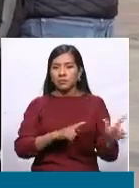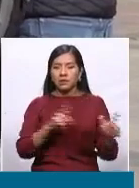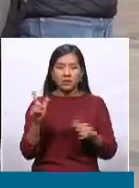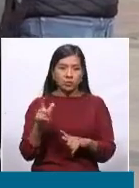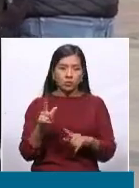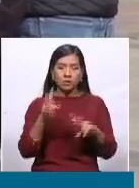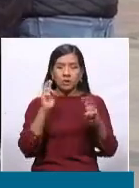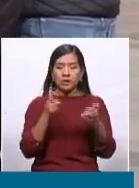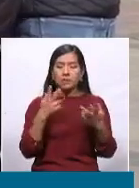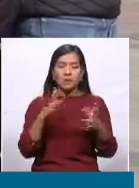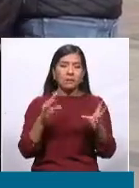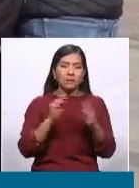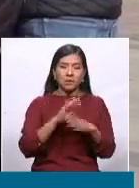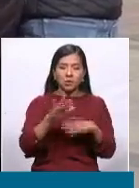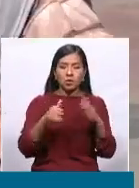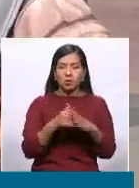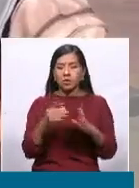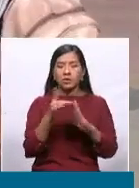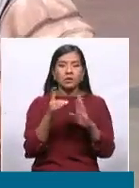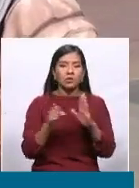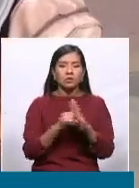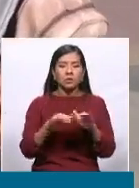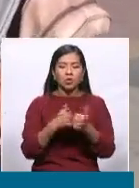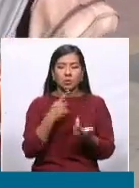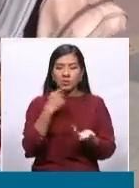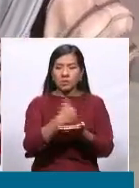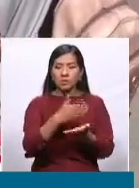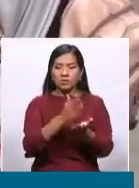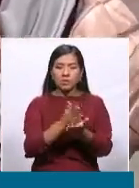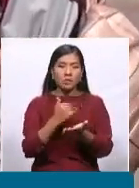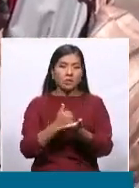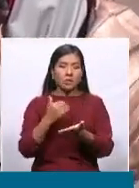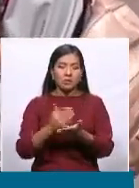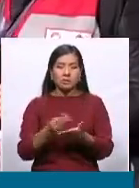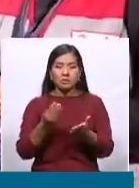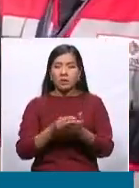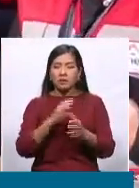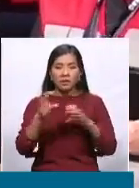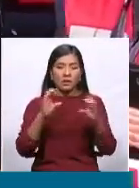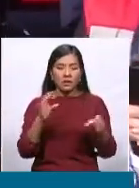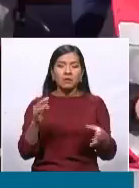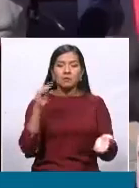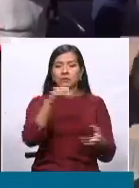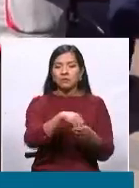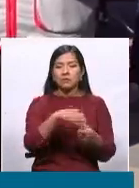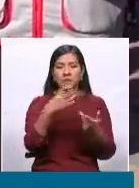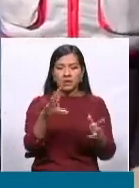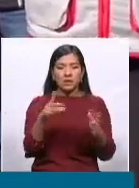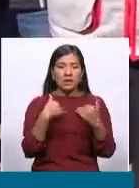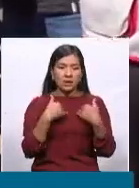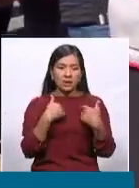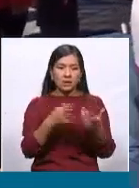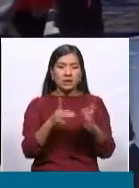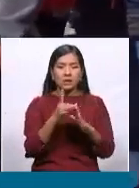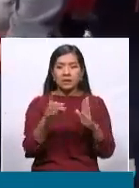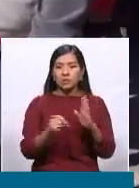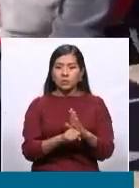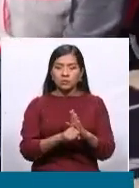redistribución está establecida en el decreto por tanto no hay más elementos para continuar con